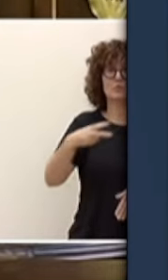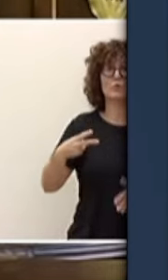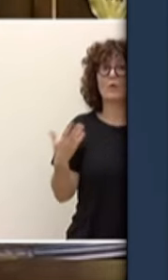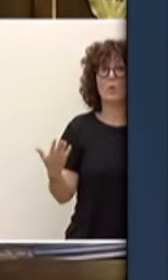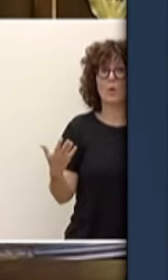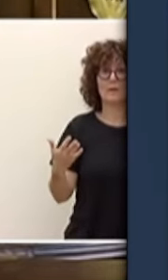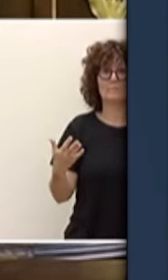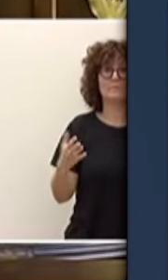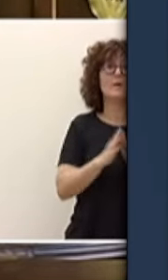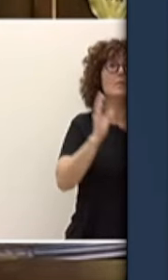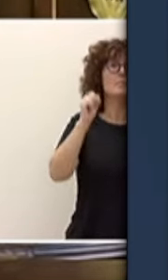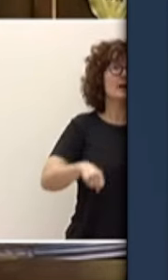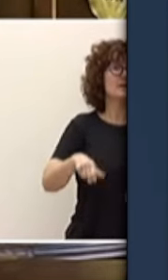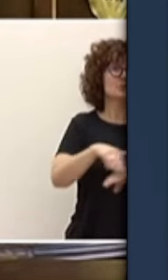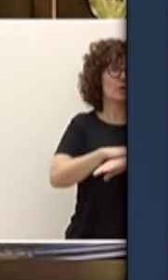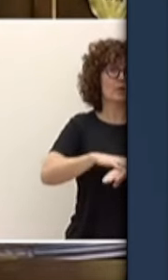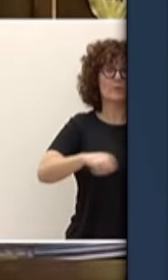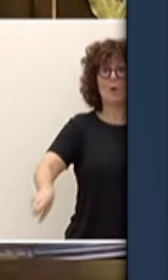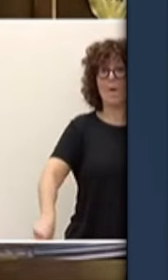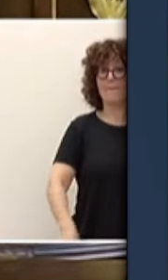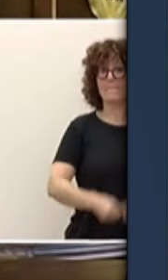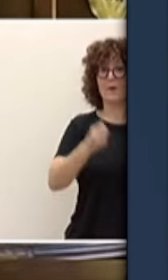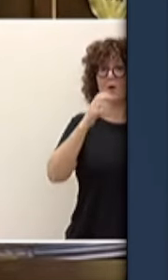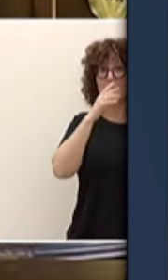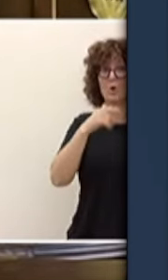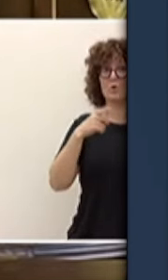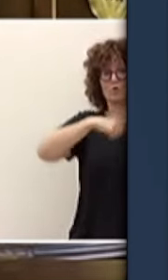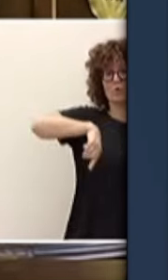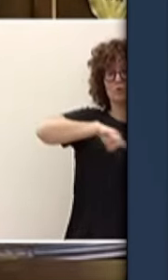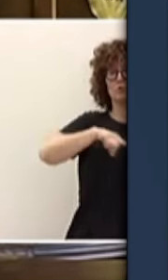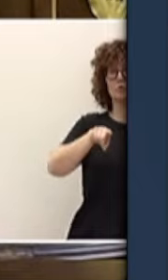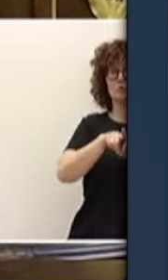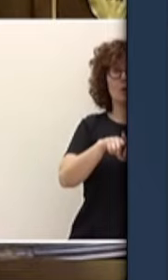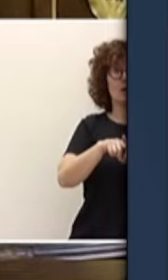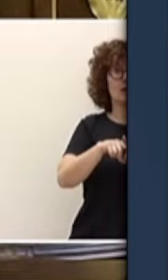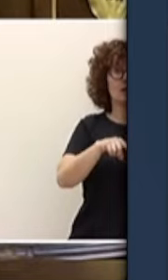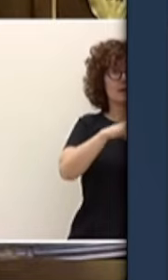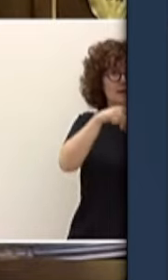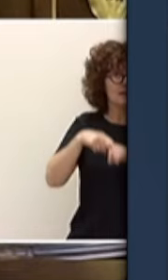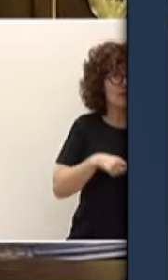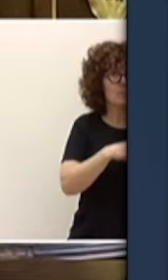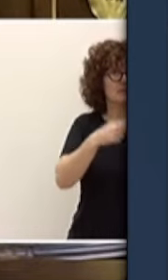reparto de la inseguridad y de la ruina del que ustedes se han convertido en culpables muchas gracias